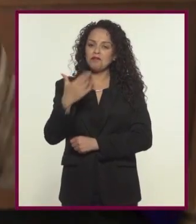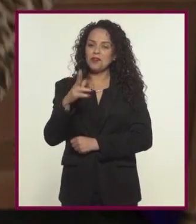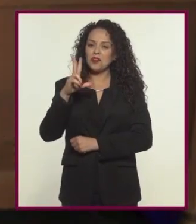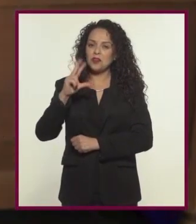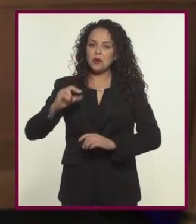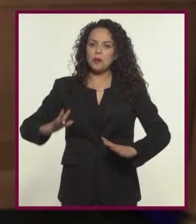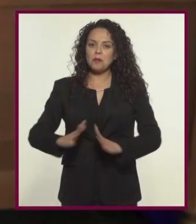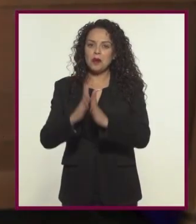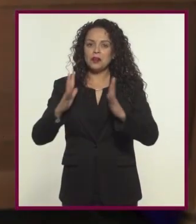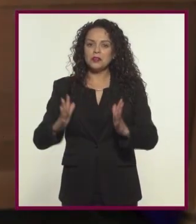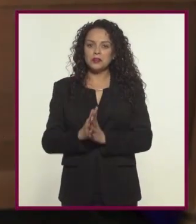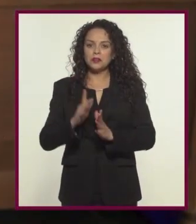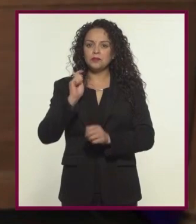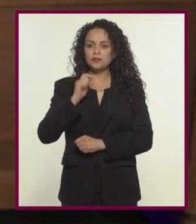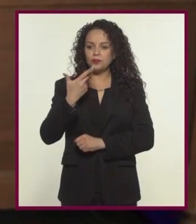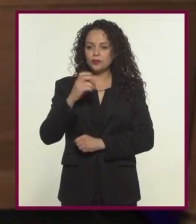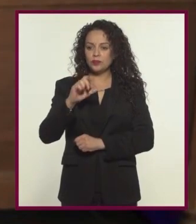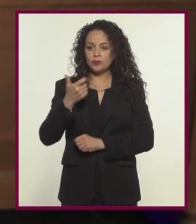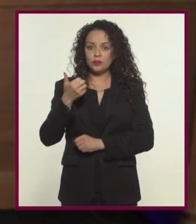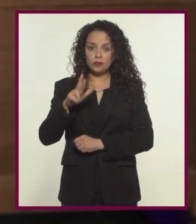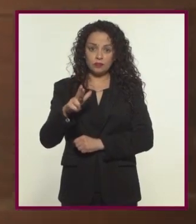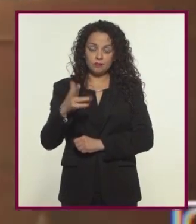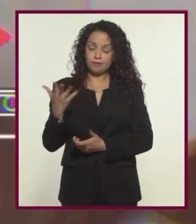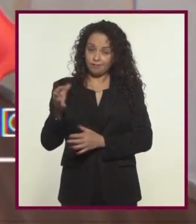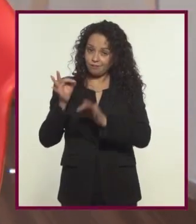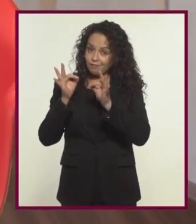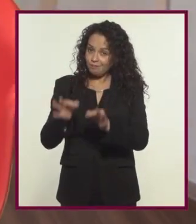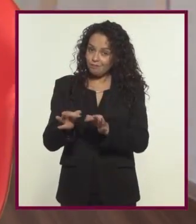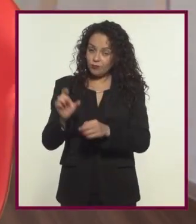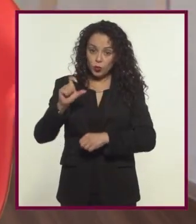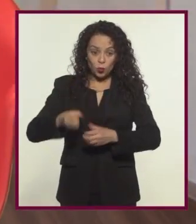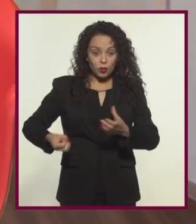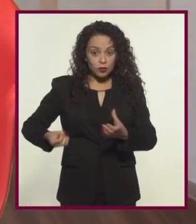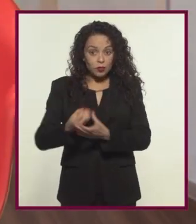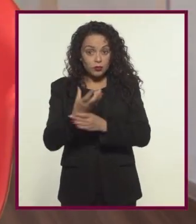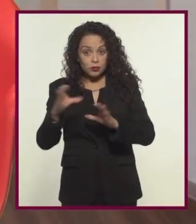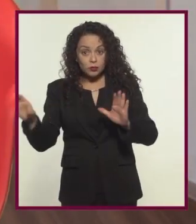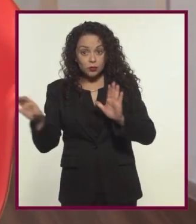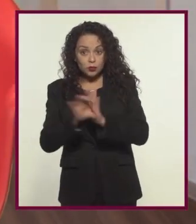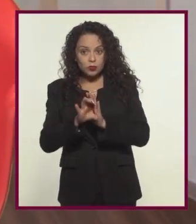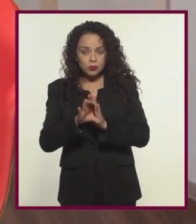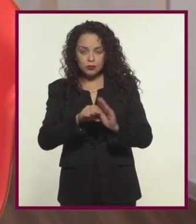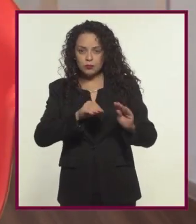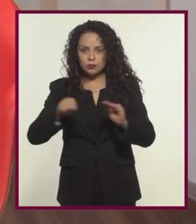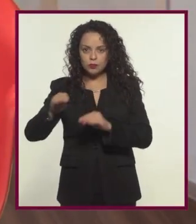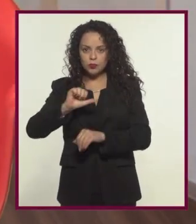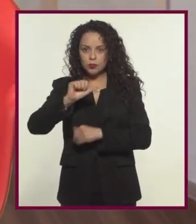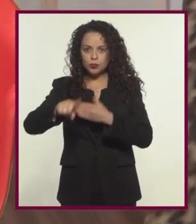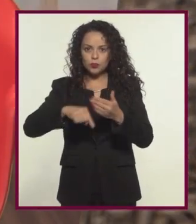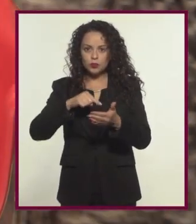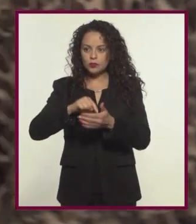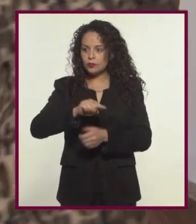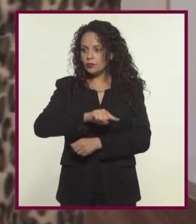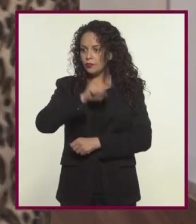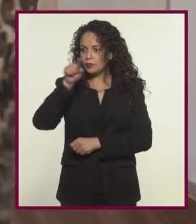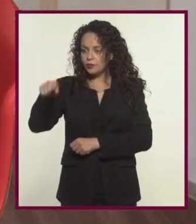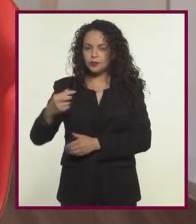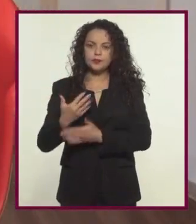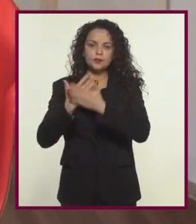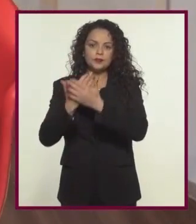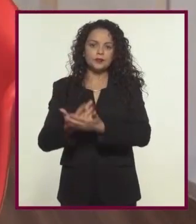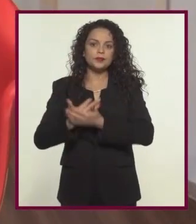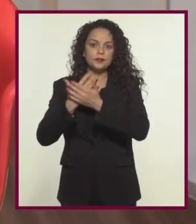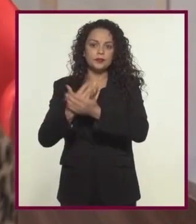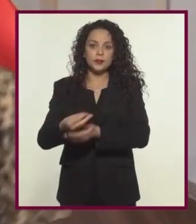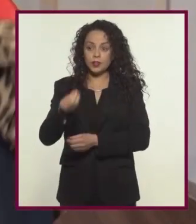perfecto para no participar en las labores del hogar. Cuando llegan a salir de su habitación, se mueven a otras zonas